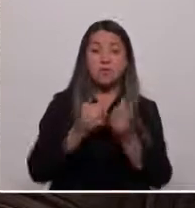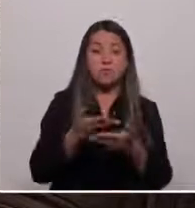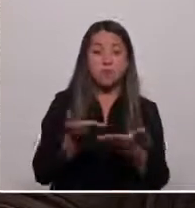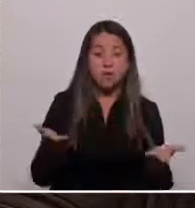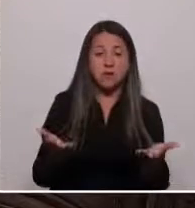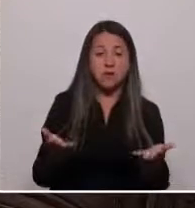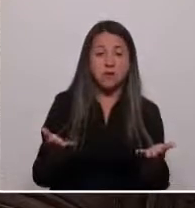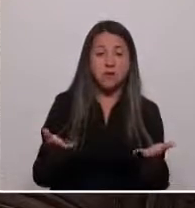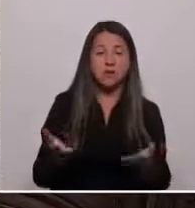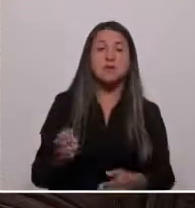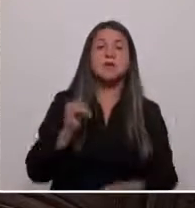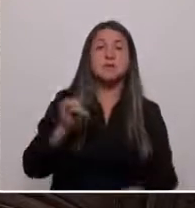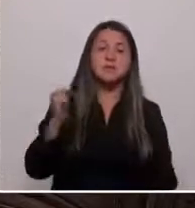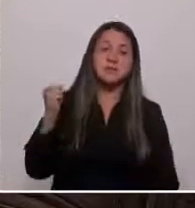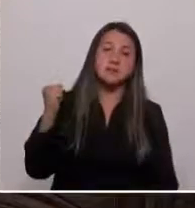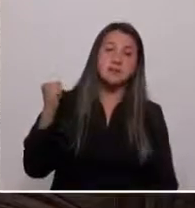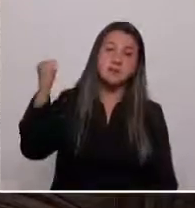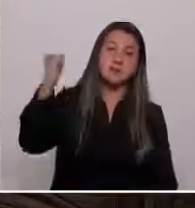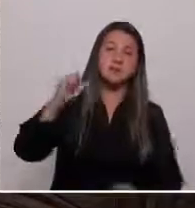venceremos. Un abrazo.